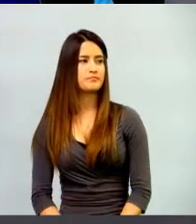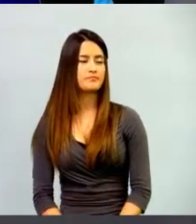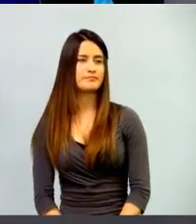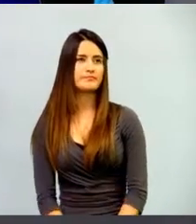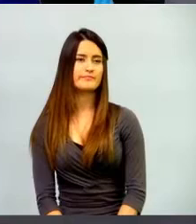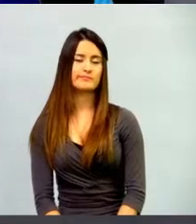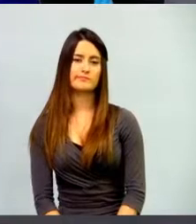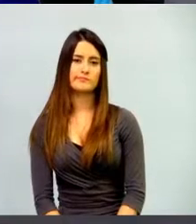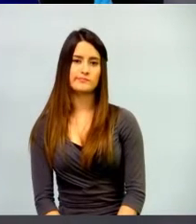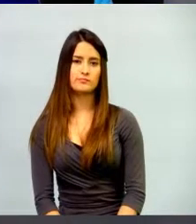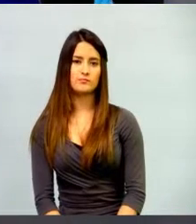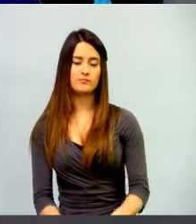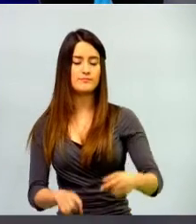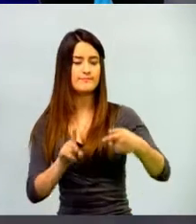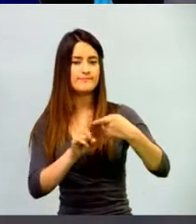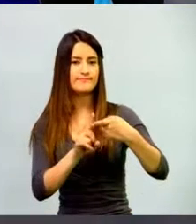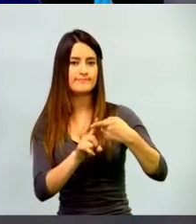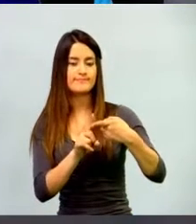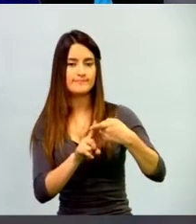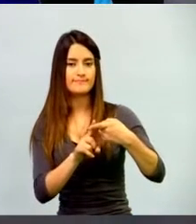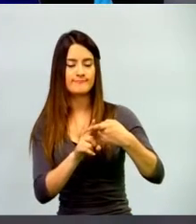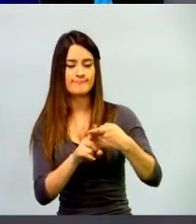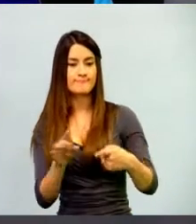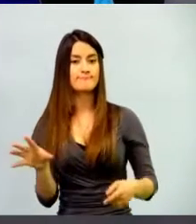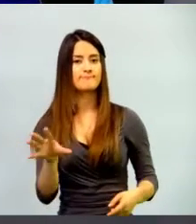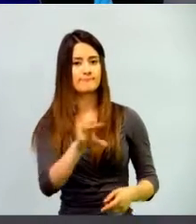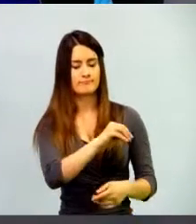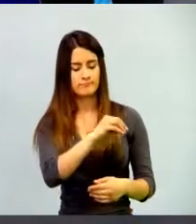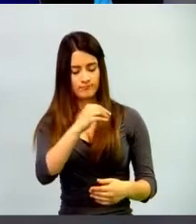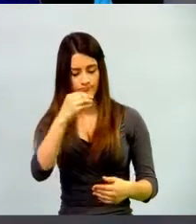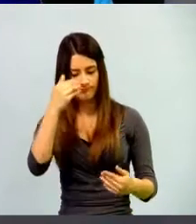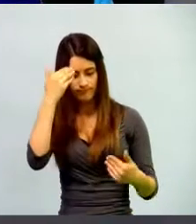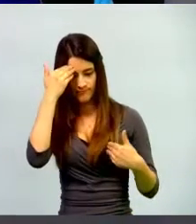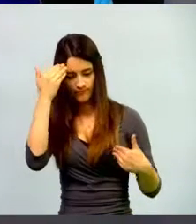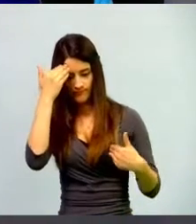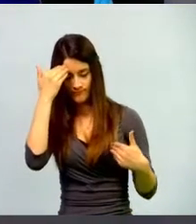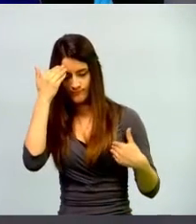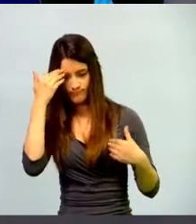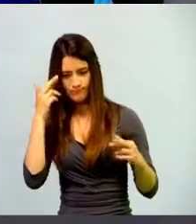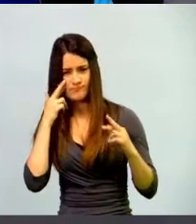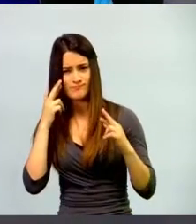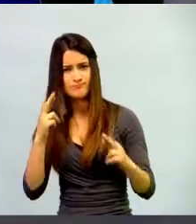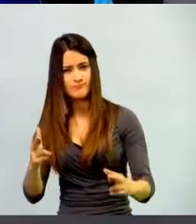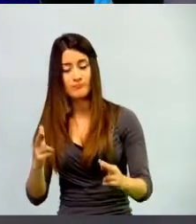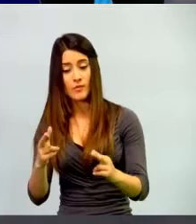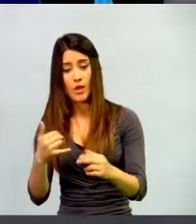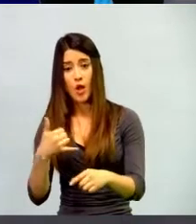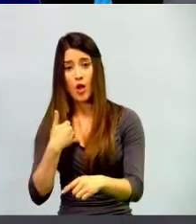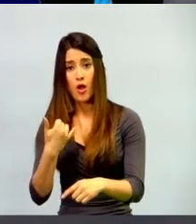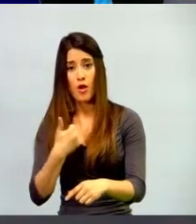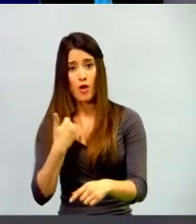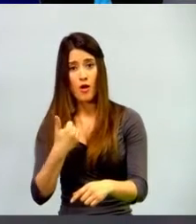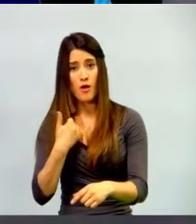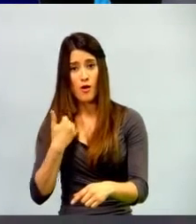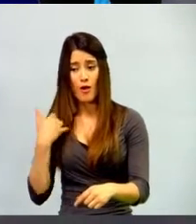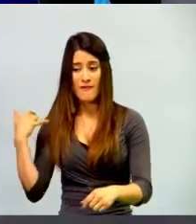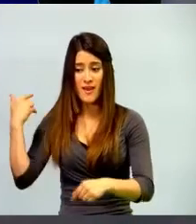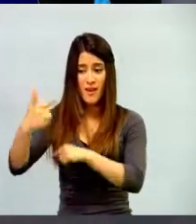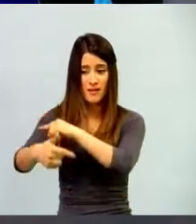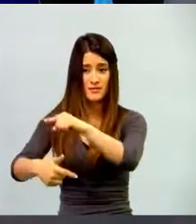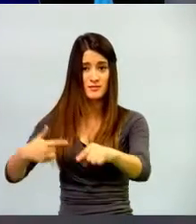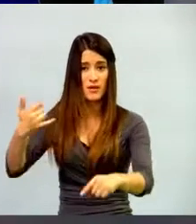es reconocer que tenemos unas generaciones totalmente dinámicas, unas